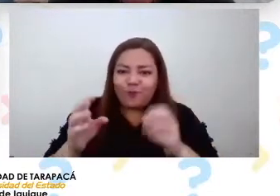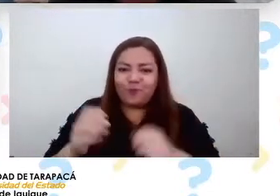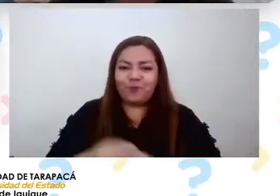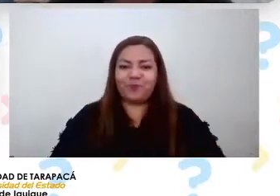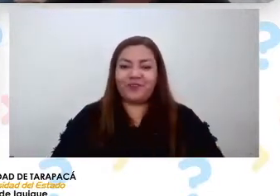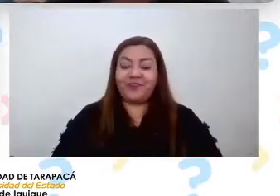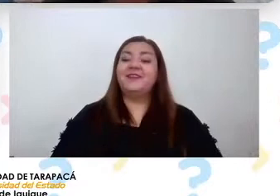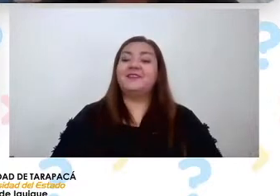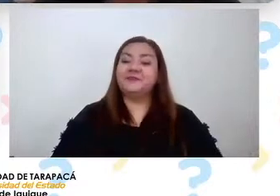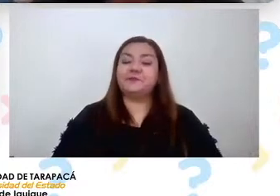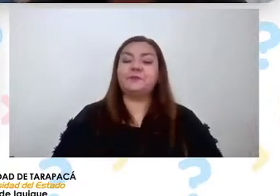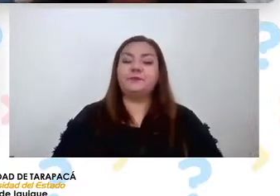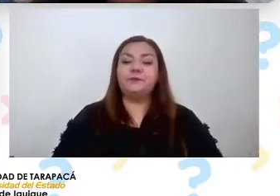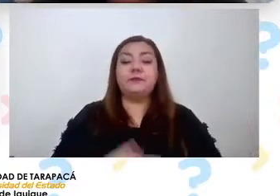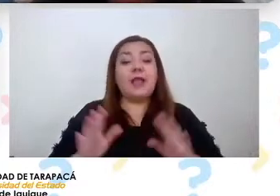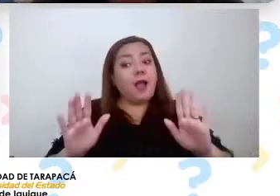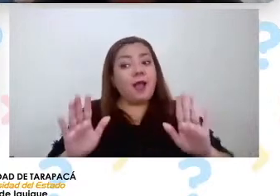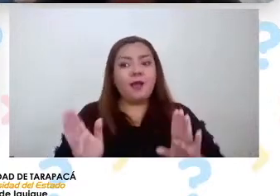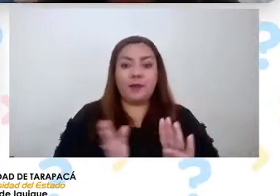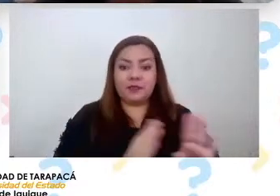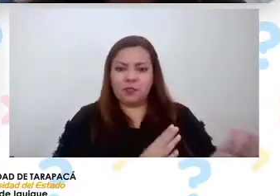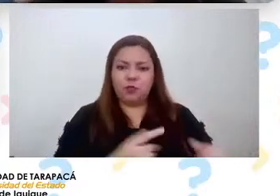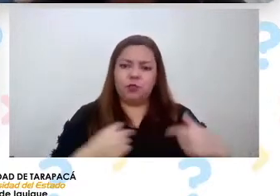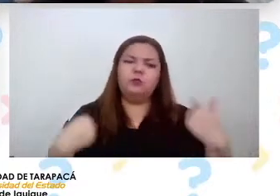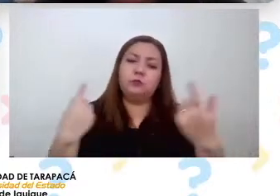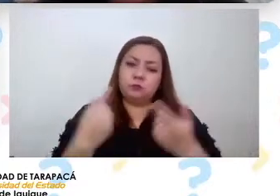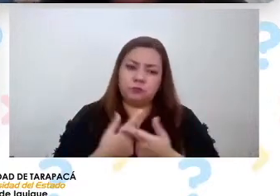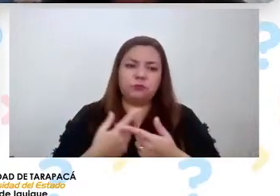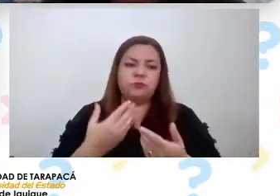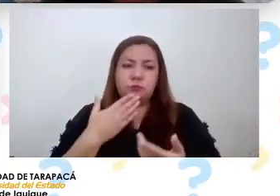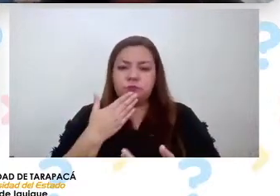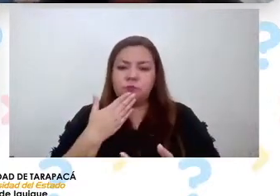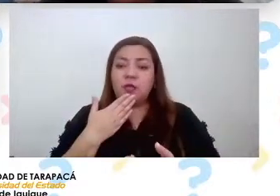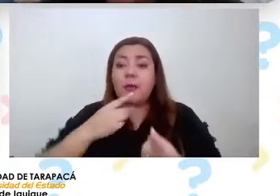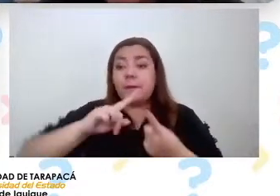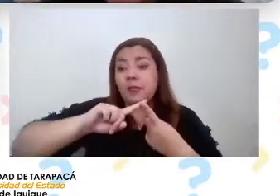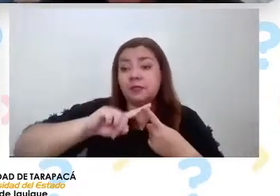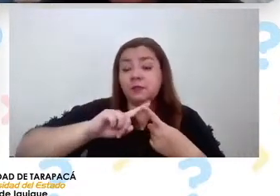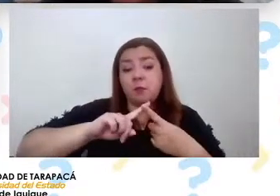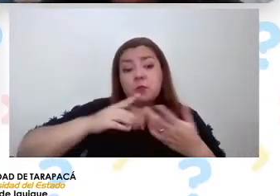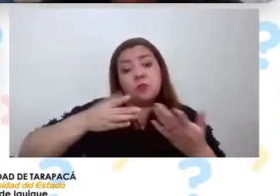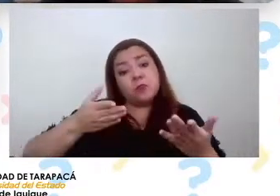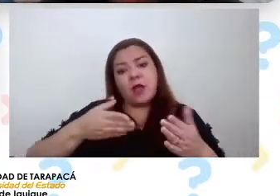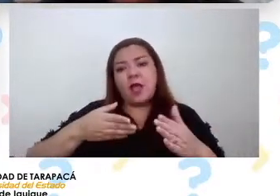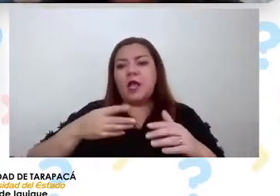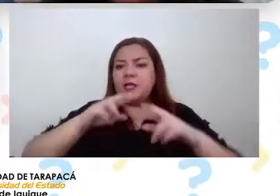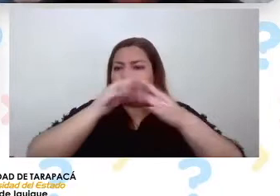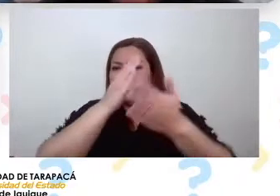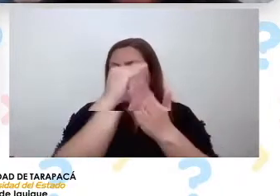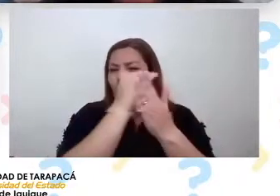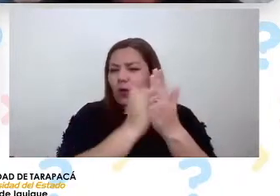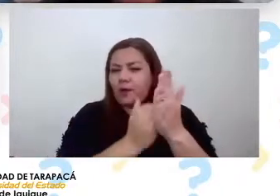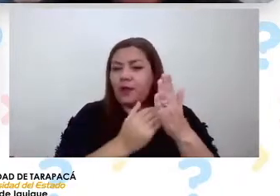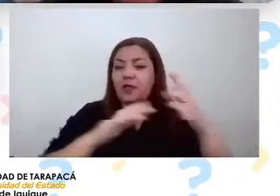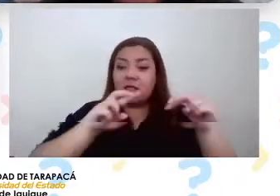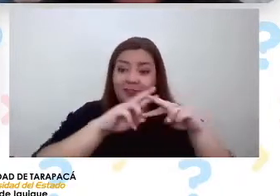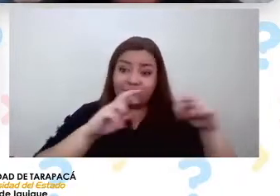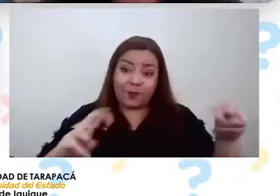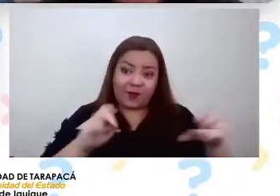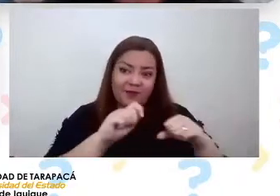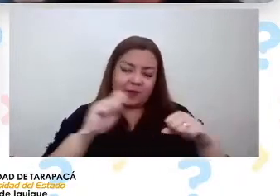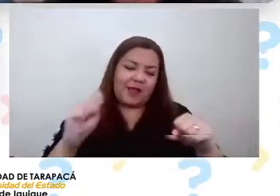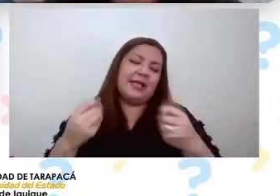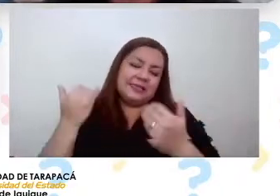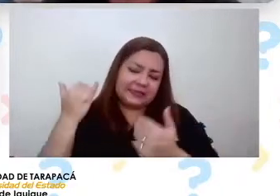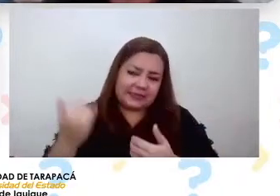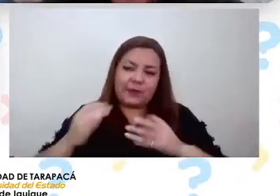bien además nosotros participamos en el programa para Explora Tarapacá que les damos siempre muchas